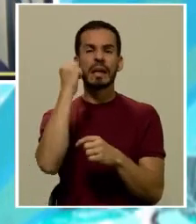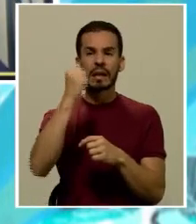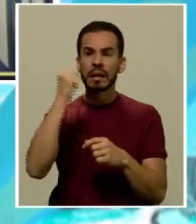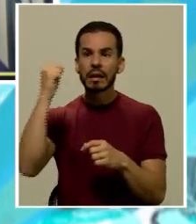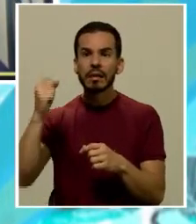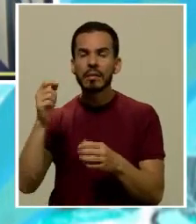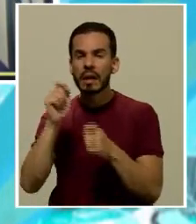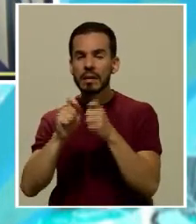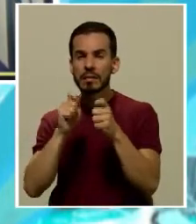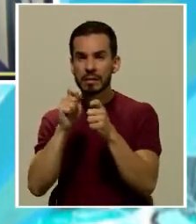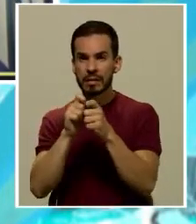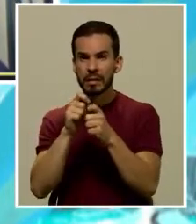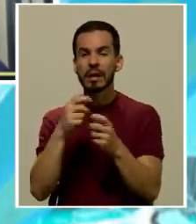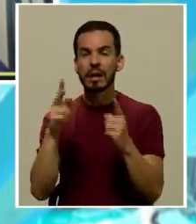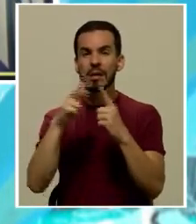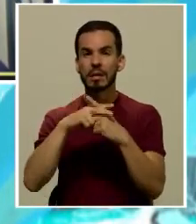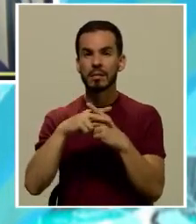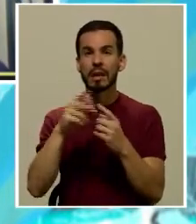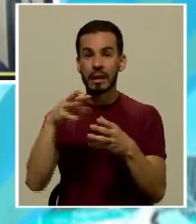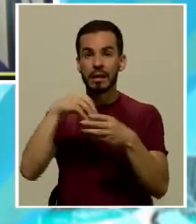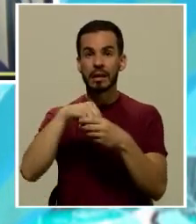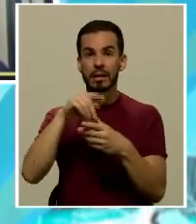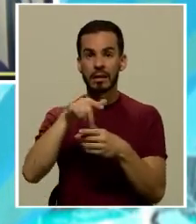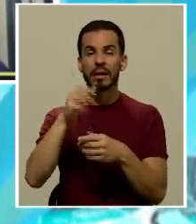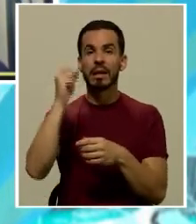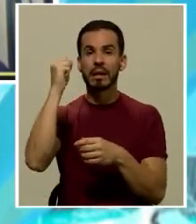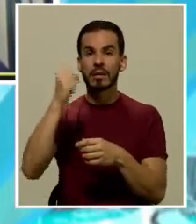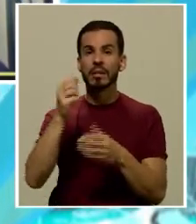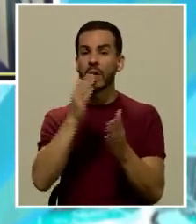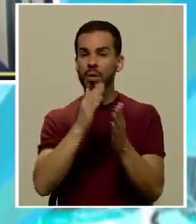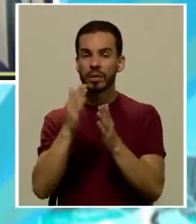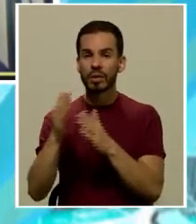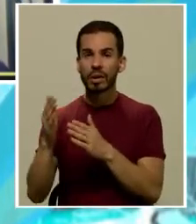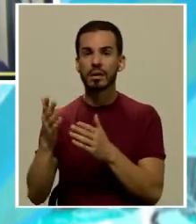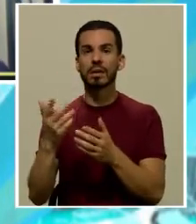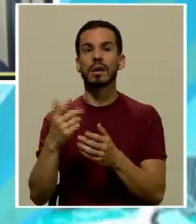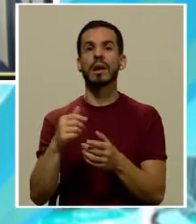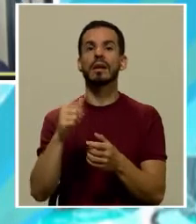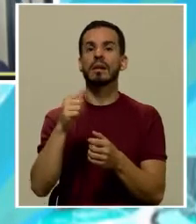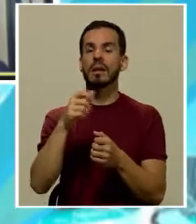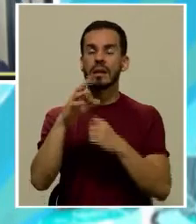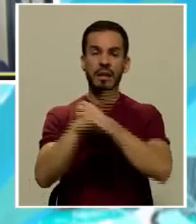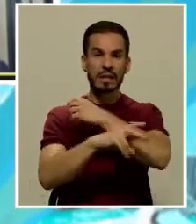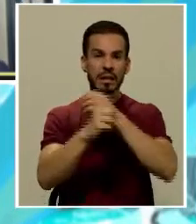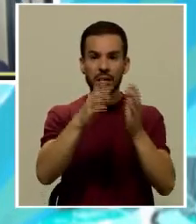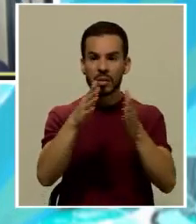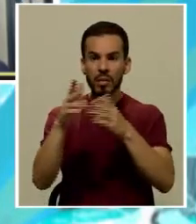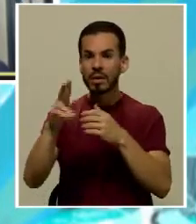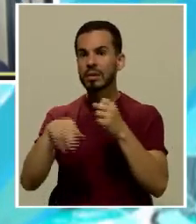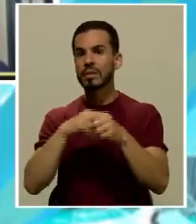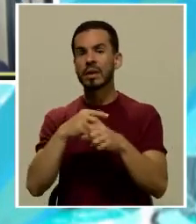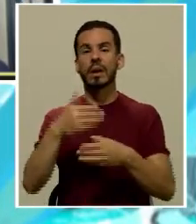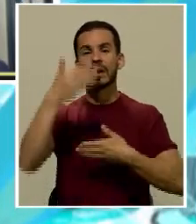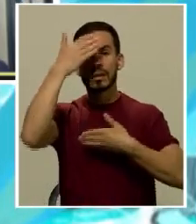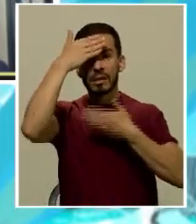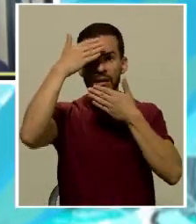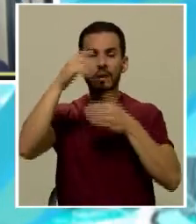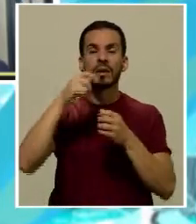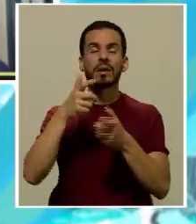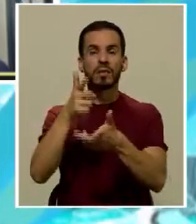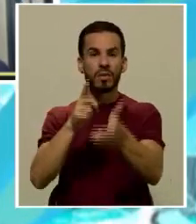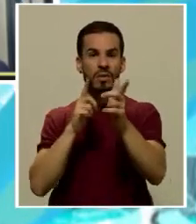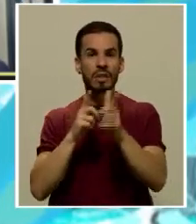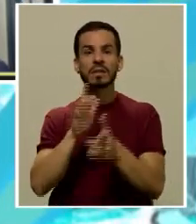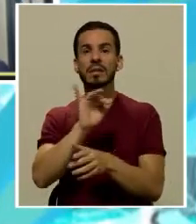en los que tiene aplicación, entre eso y la criminalidad organizada o delincuentes habituales los terroristas a